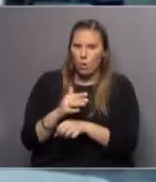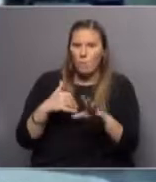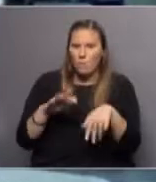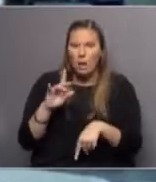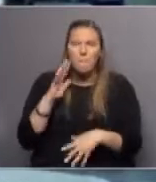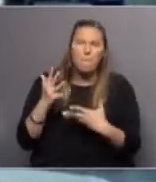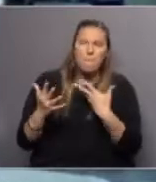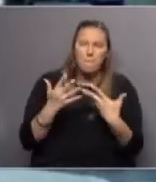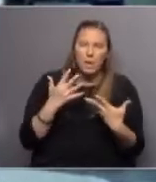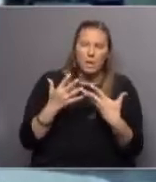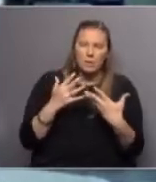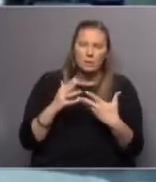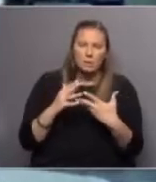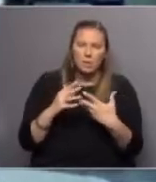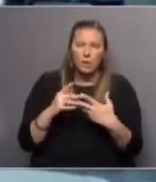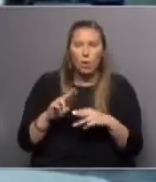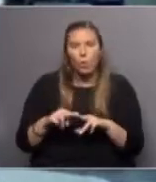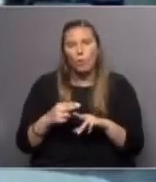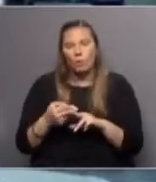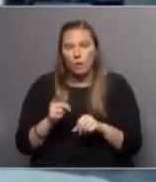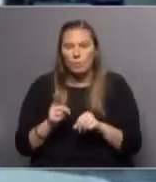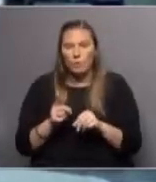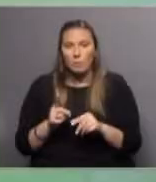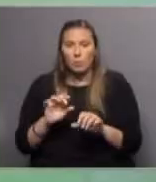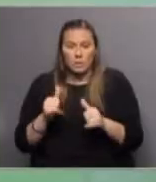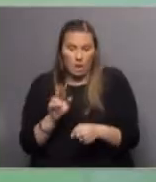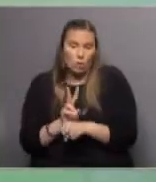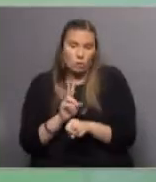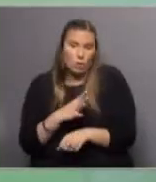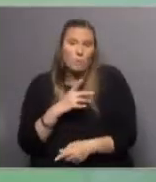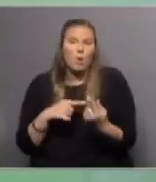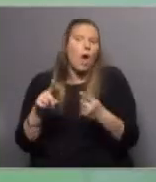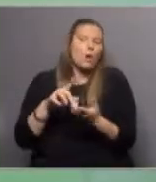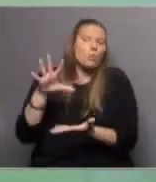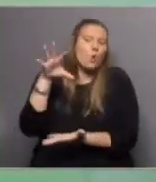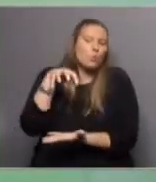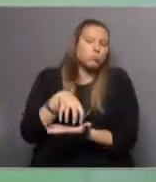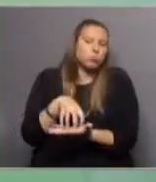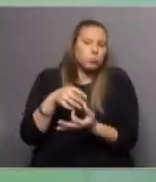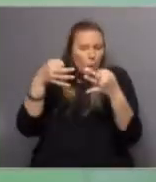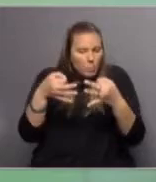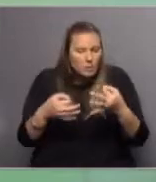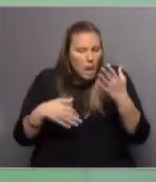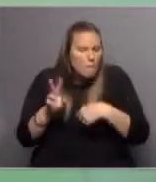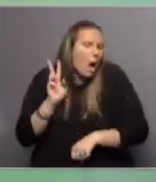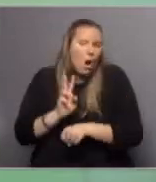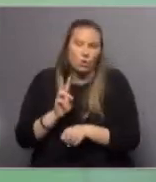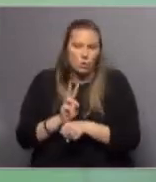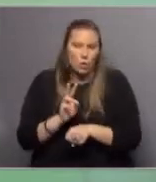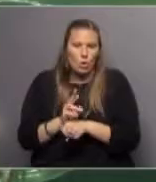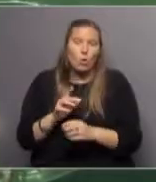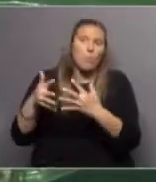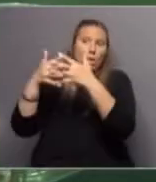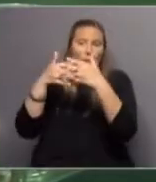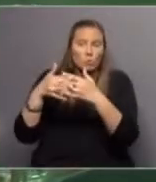Parece como redundante porque la industria farmacéutica ya es altamente regulada pero hay mercados que son específicamente altamente regulados como son